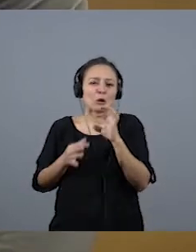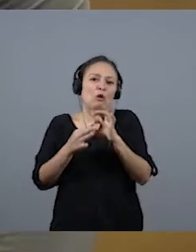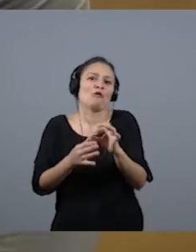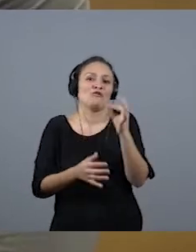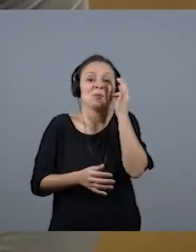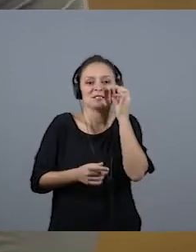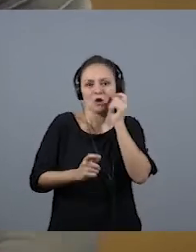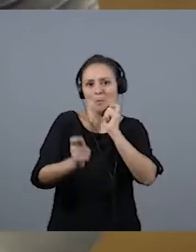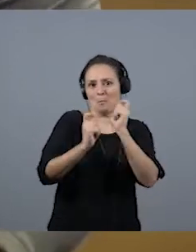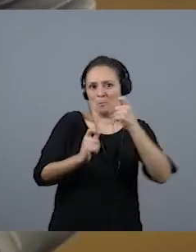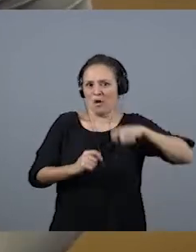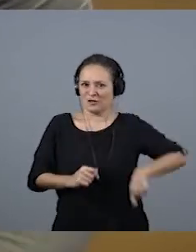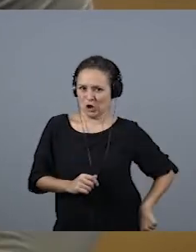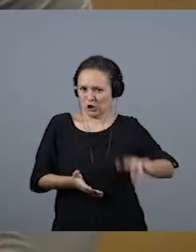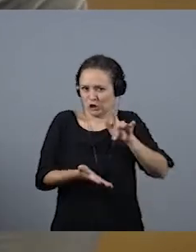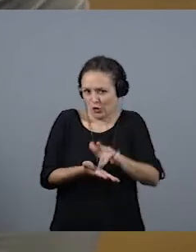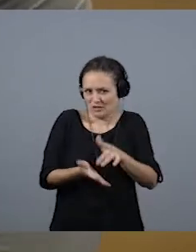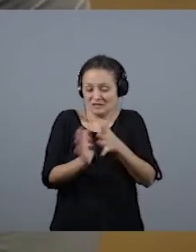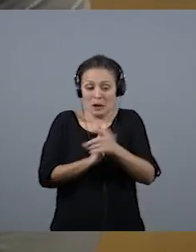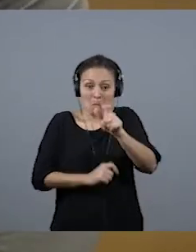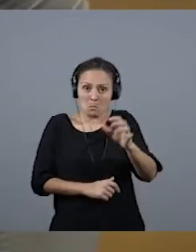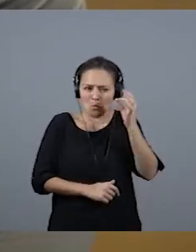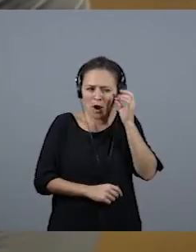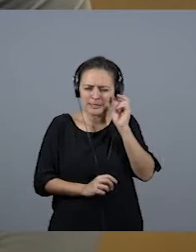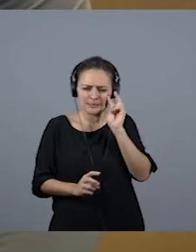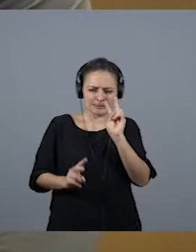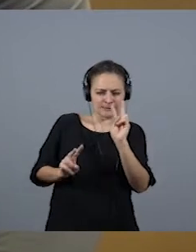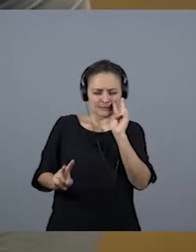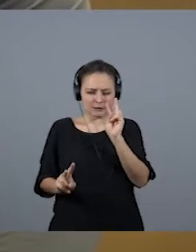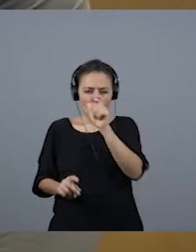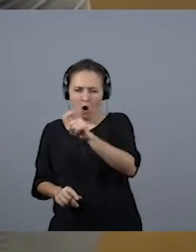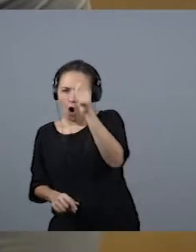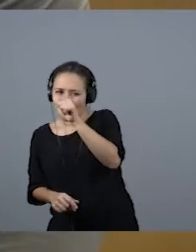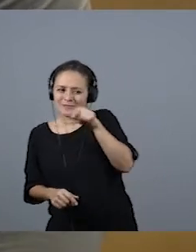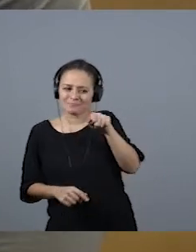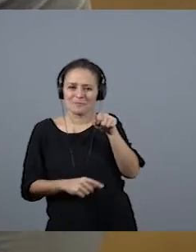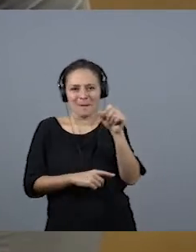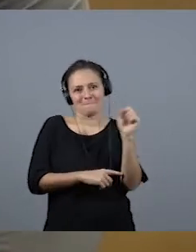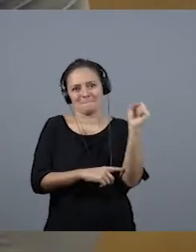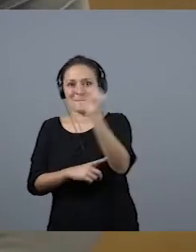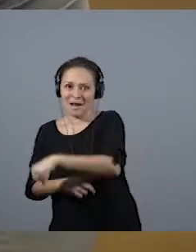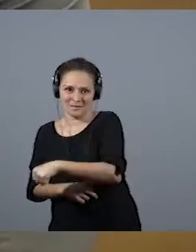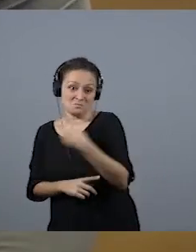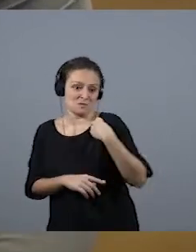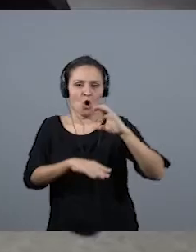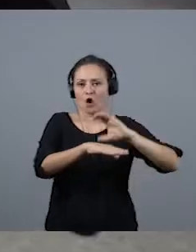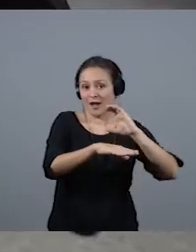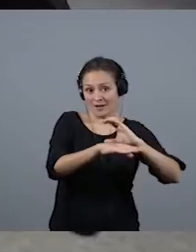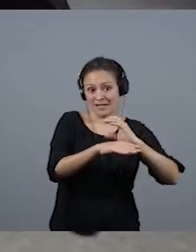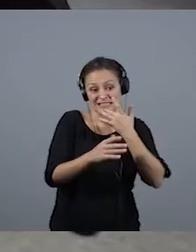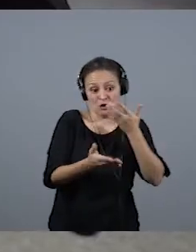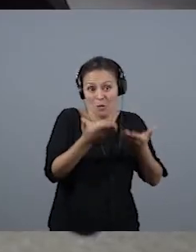Observamos que hay más mujeres en la carrera, evidentemente, que antes,